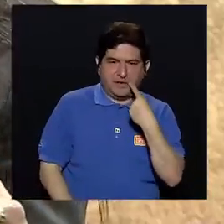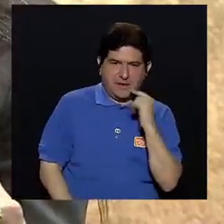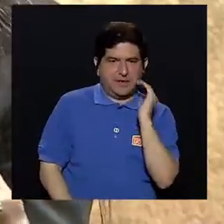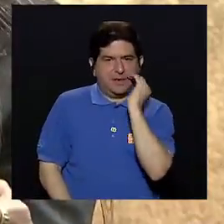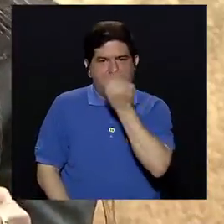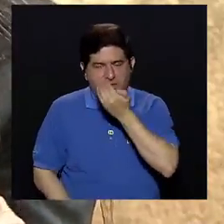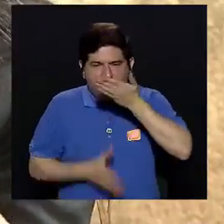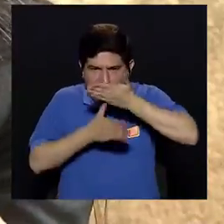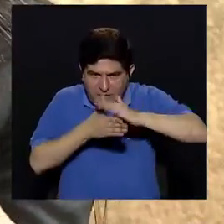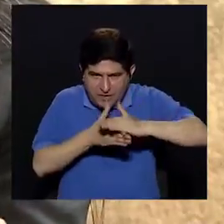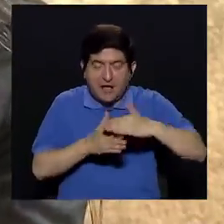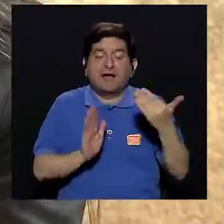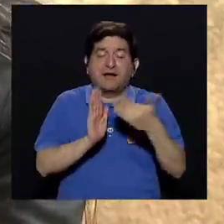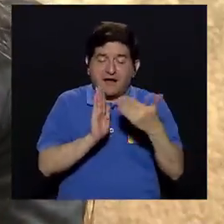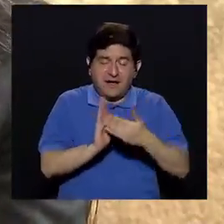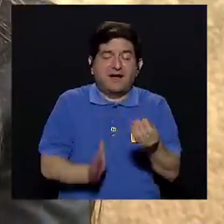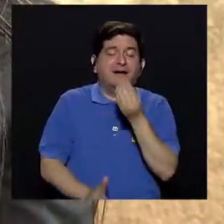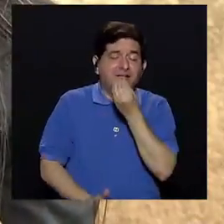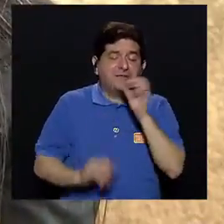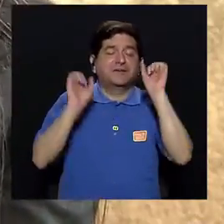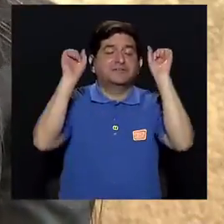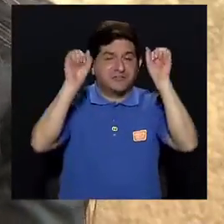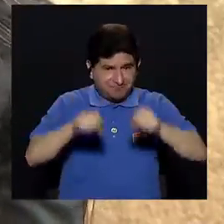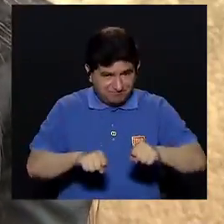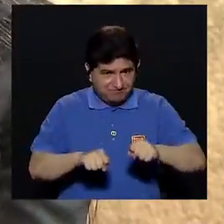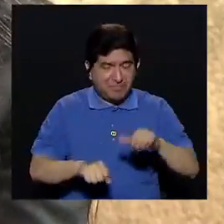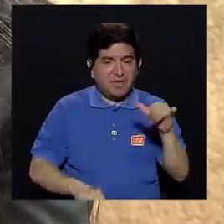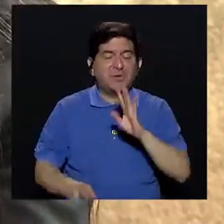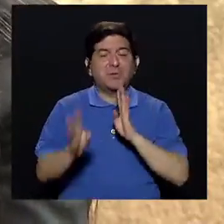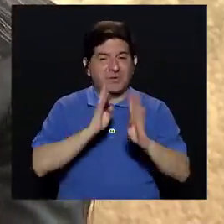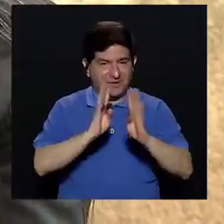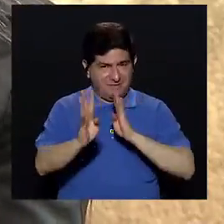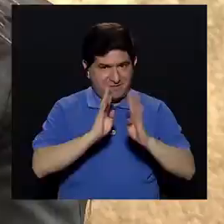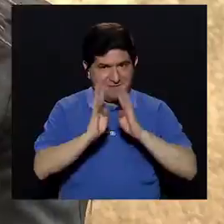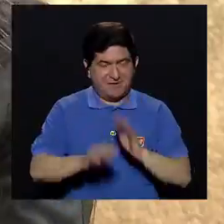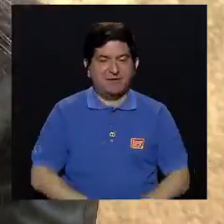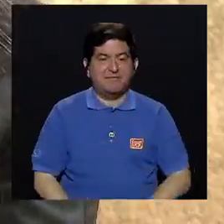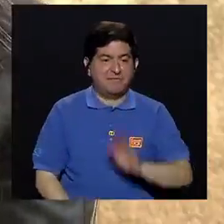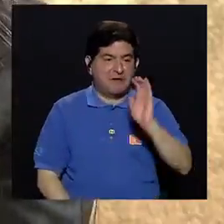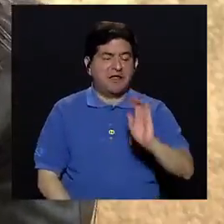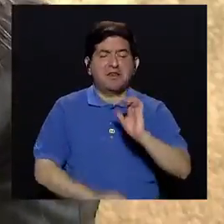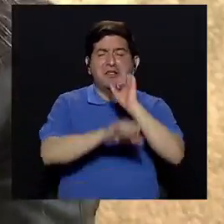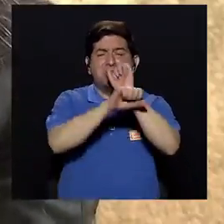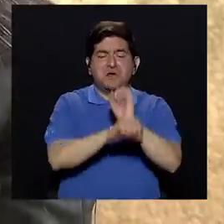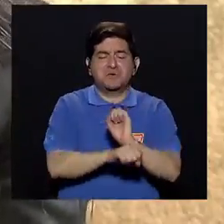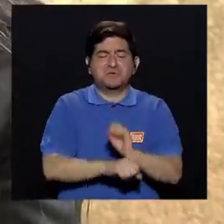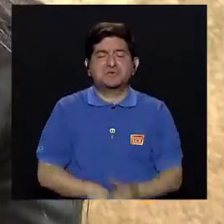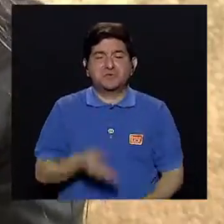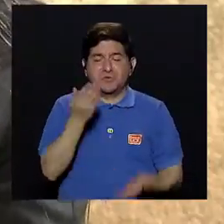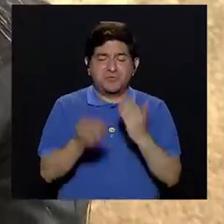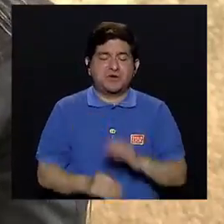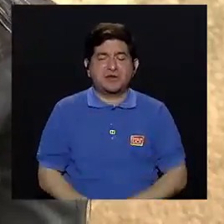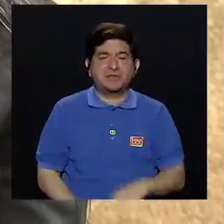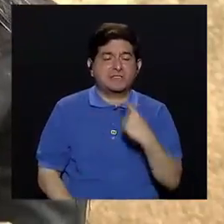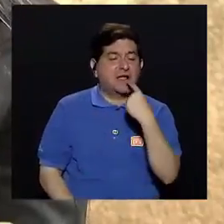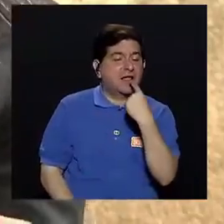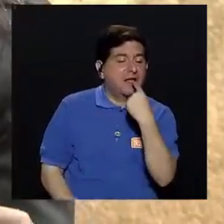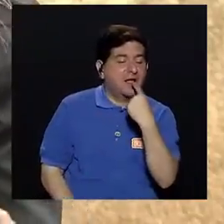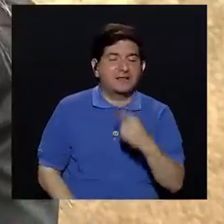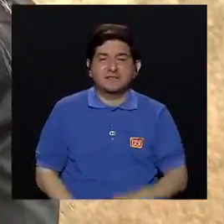también eso nos puede afectar la alimentación y también el habla ¿verdad? porque el niño coge hábitos de poner la lengua donde no